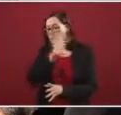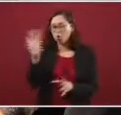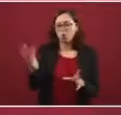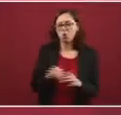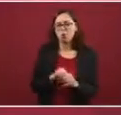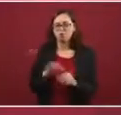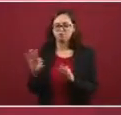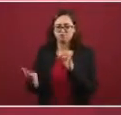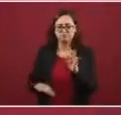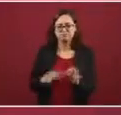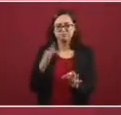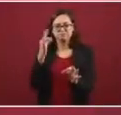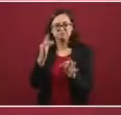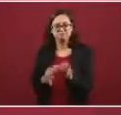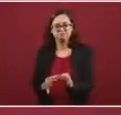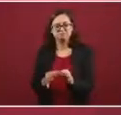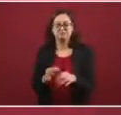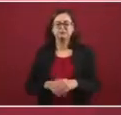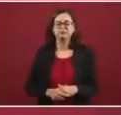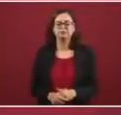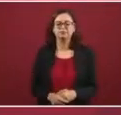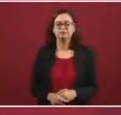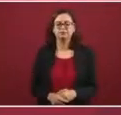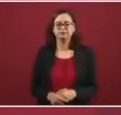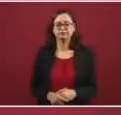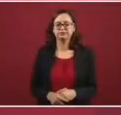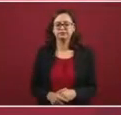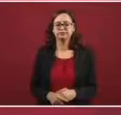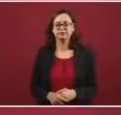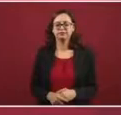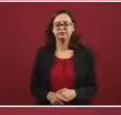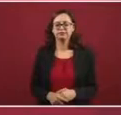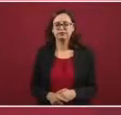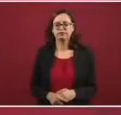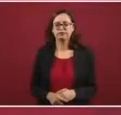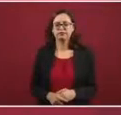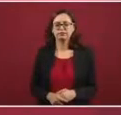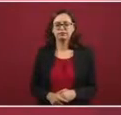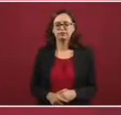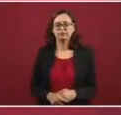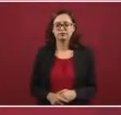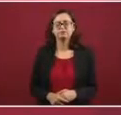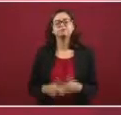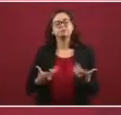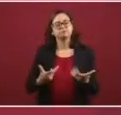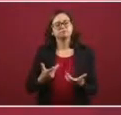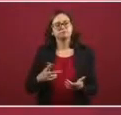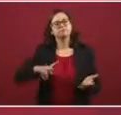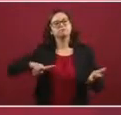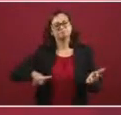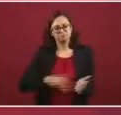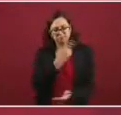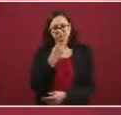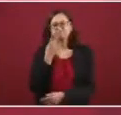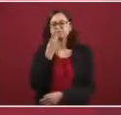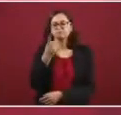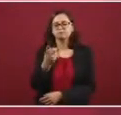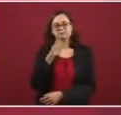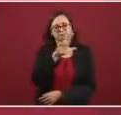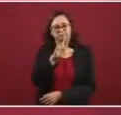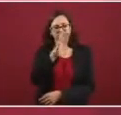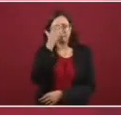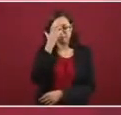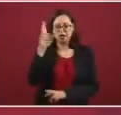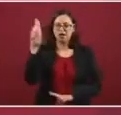en sus instalaciones en Naucalpan. Le refrendo mi personal reconocimiento. Los jóvenes de